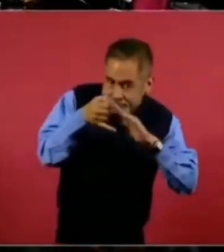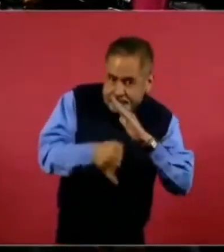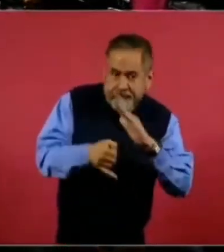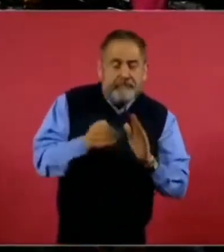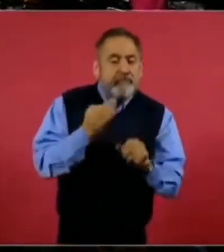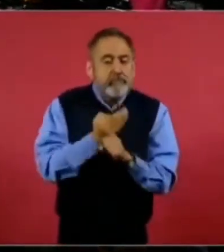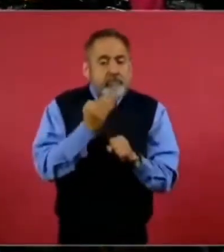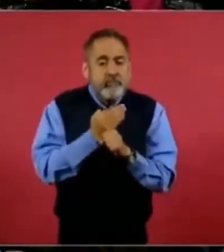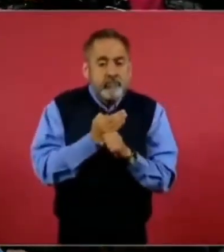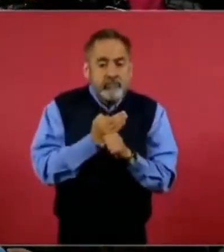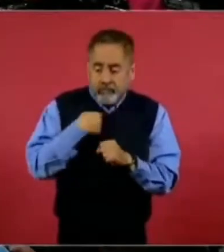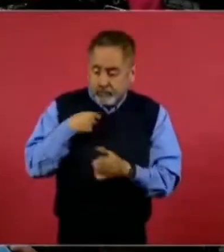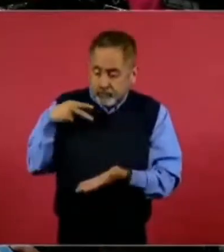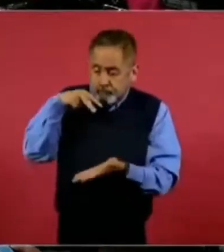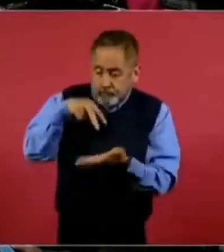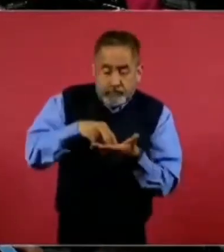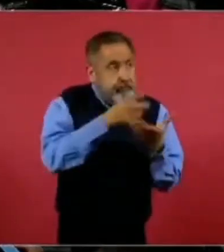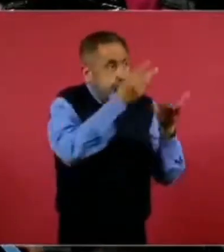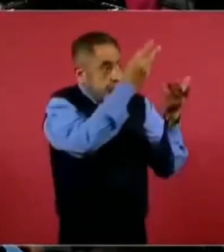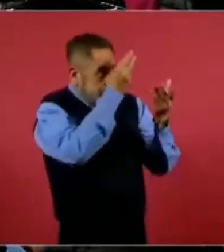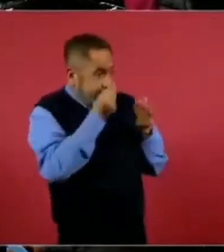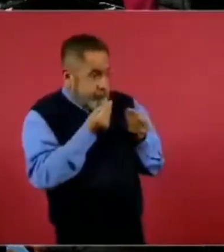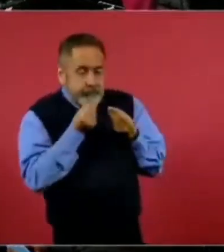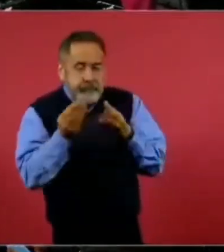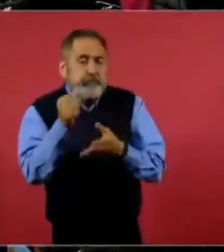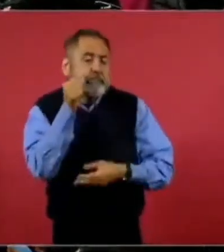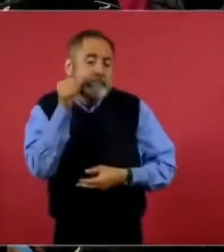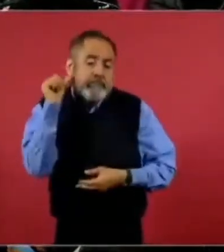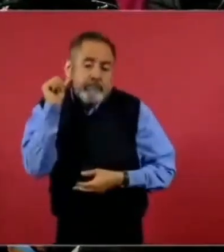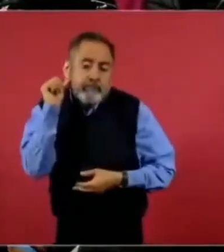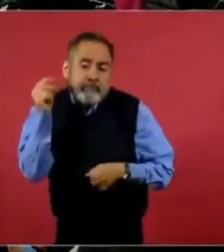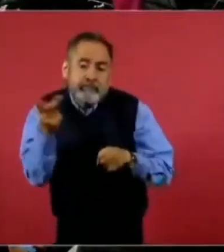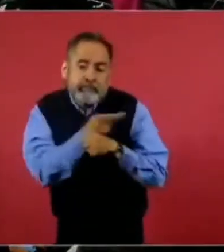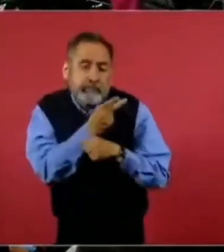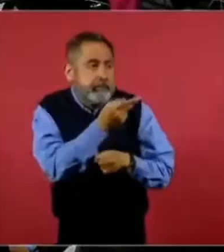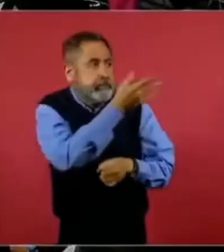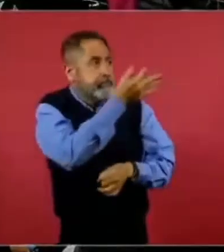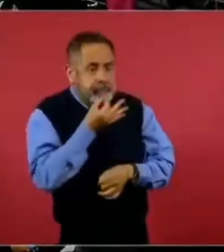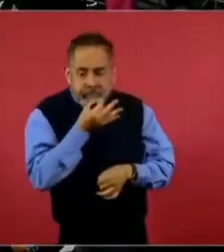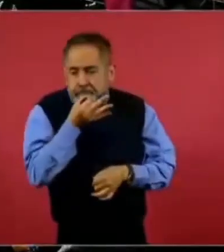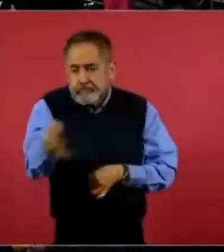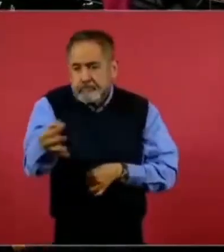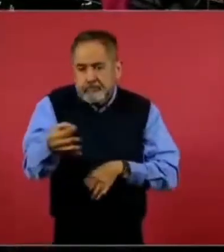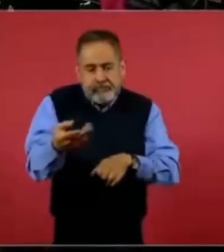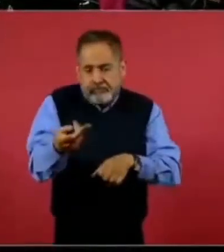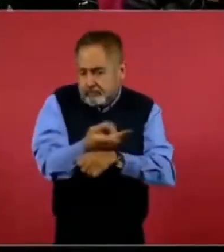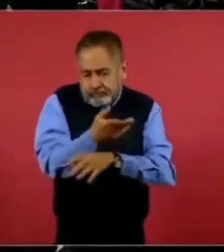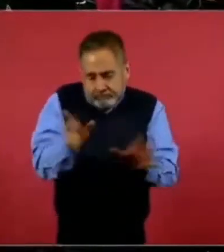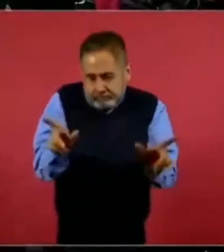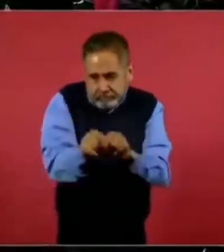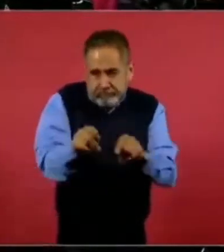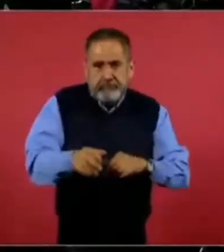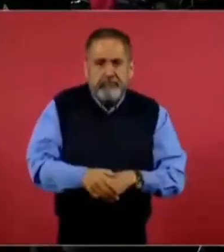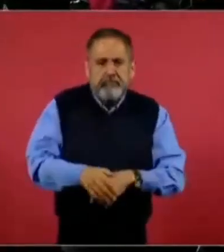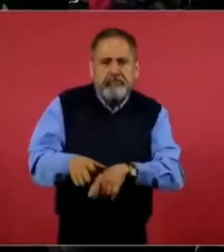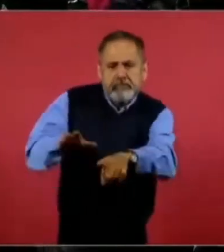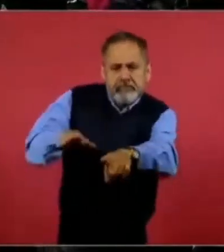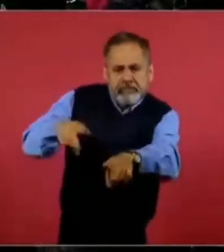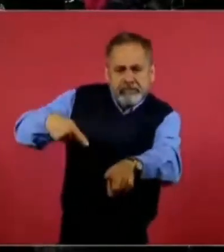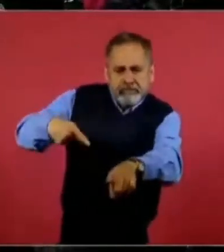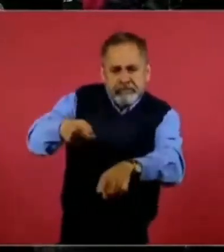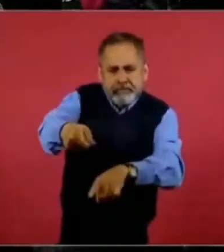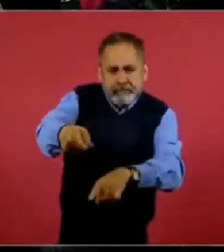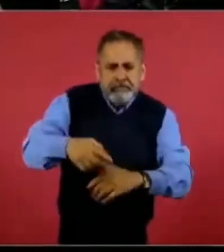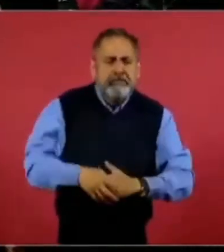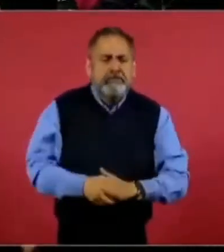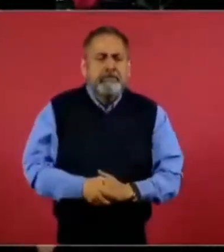yo vengo es a darle información sobre lo que sucedió ahí. Adelante. Estaba preguntando a usted. Sí, sí, precisamente